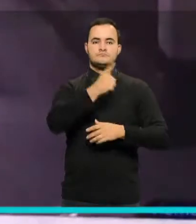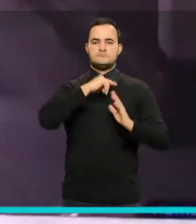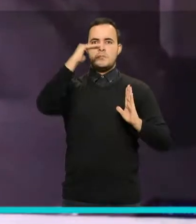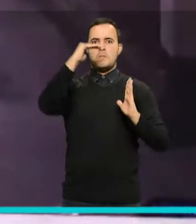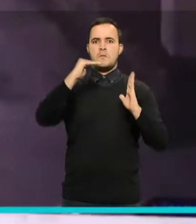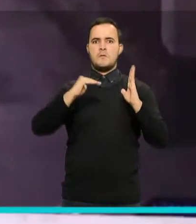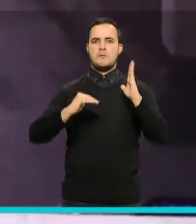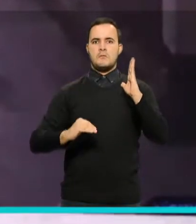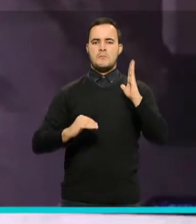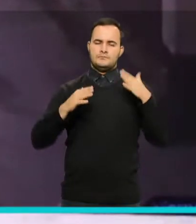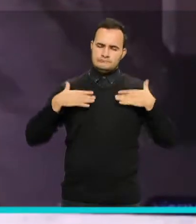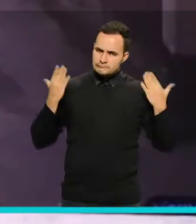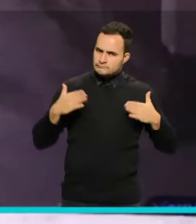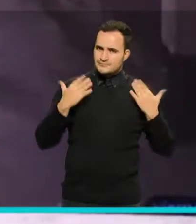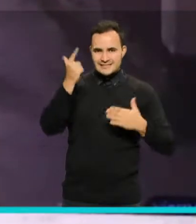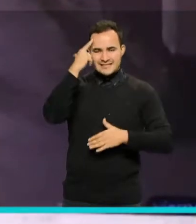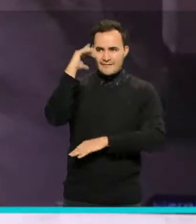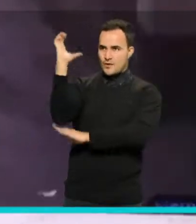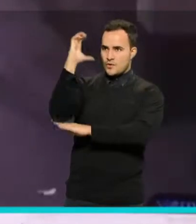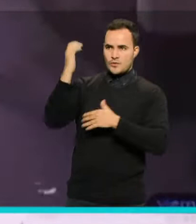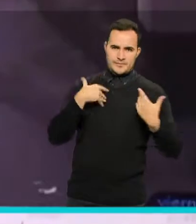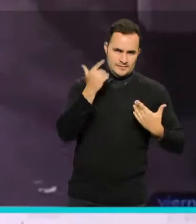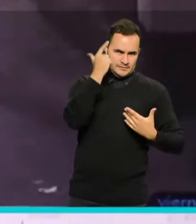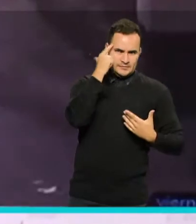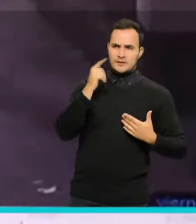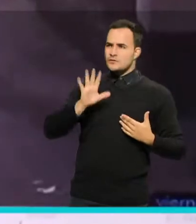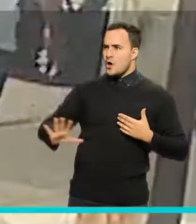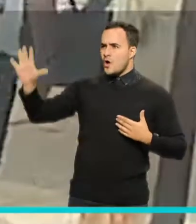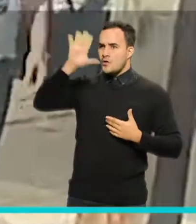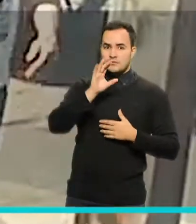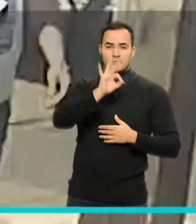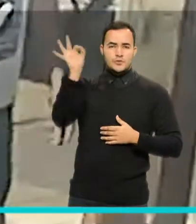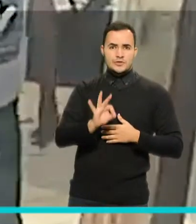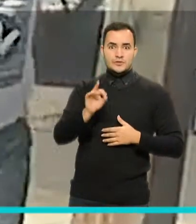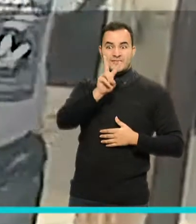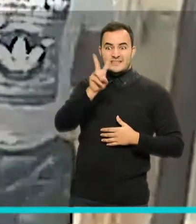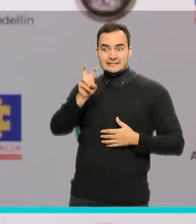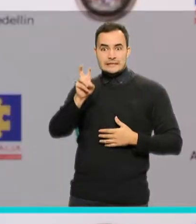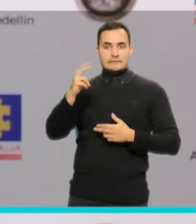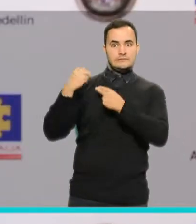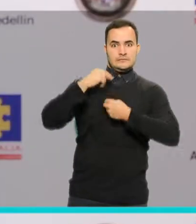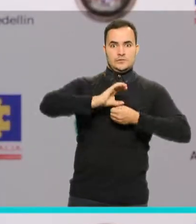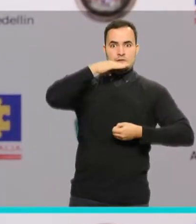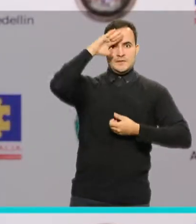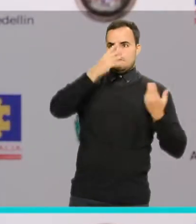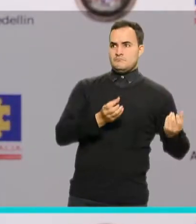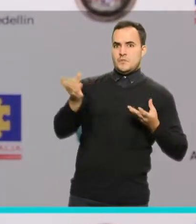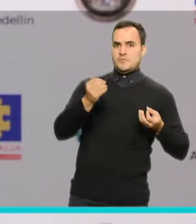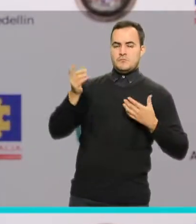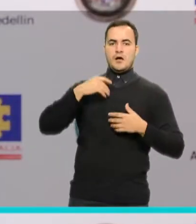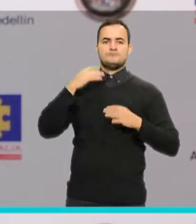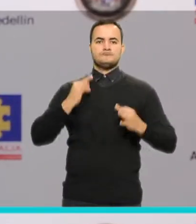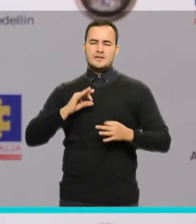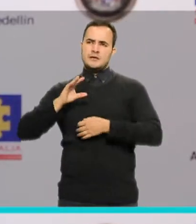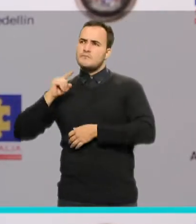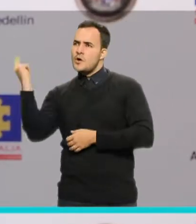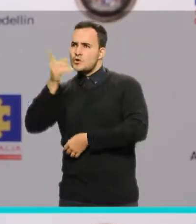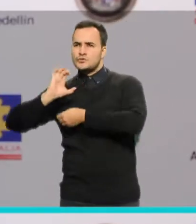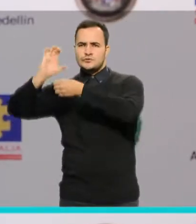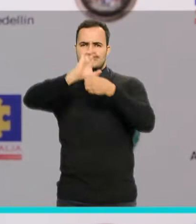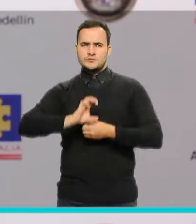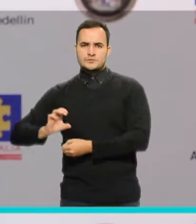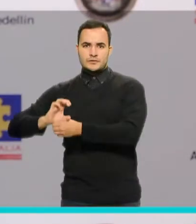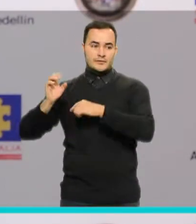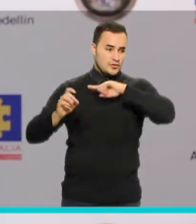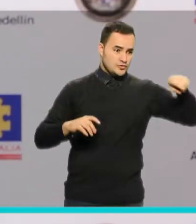estamos aportando a Colombia, entiendan esto, a Colombia el 27% en reducción en homicidios. Si nos comparamos con las 32 ciudades capitales, estamos